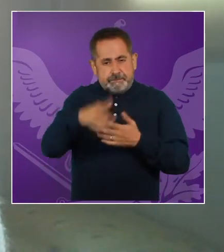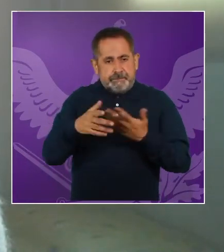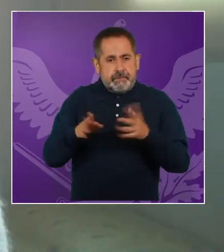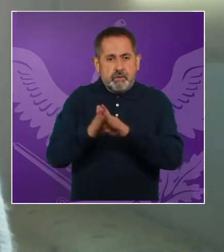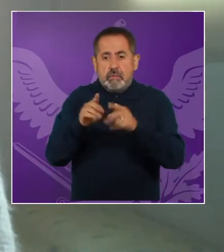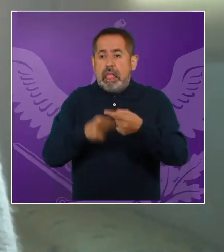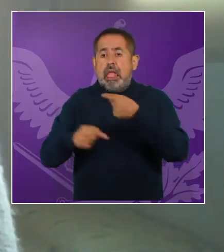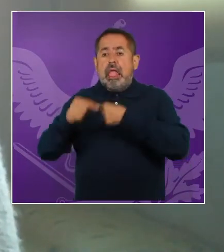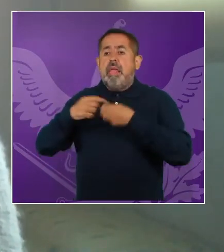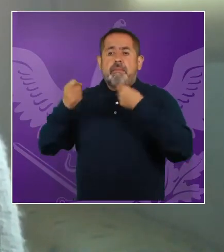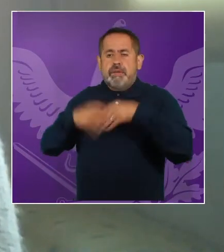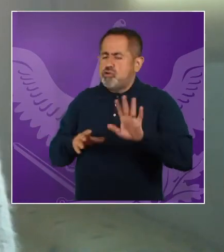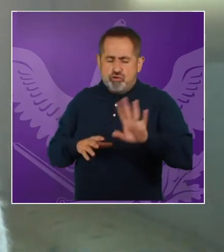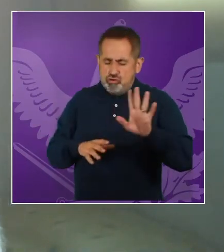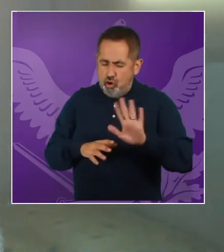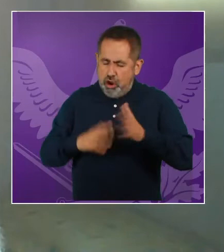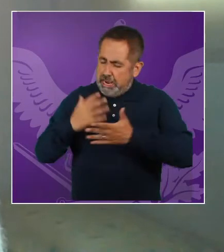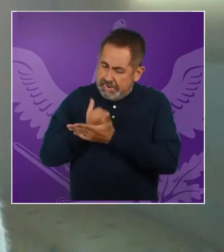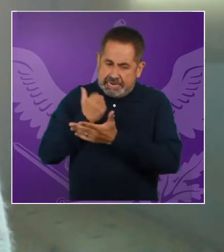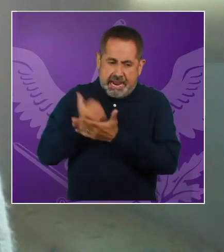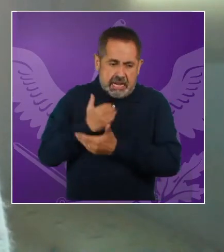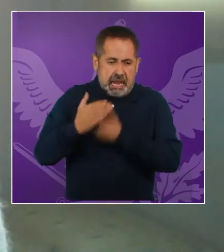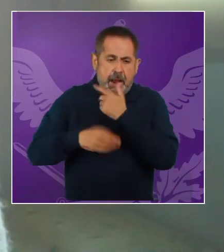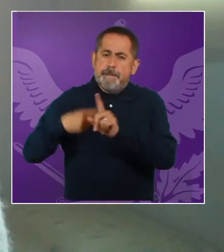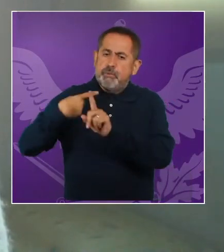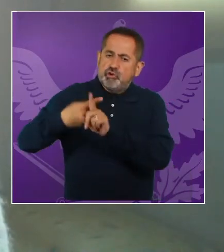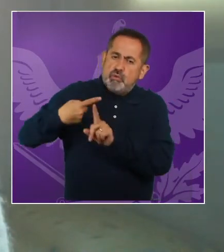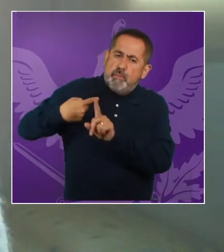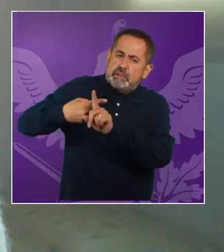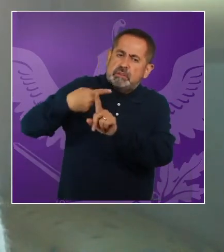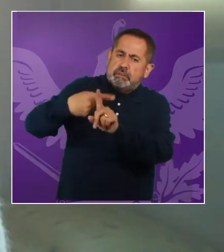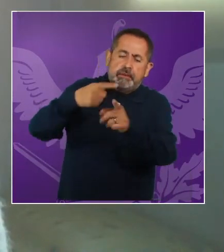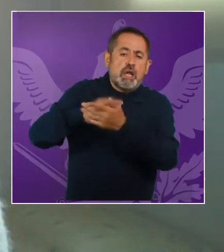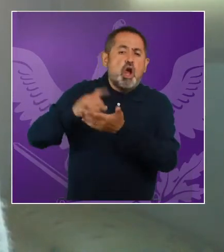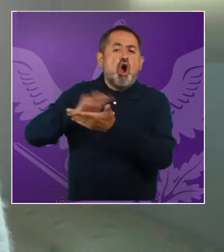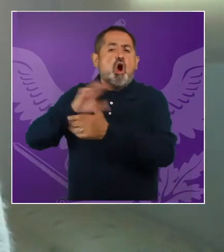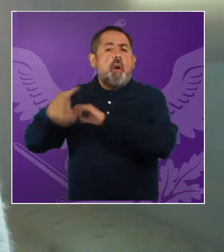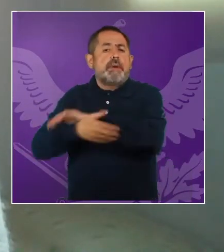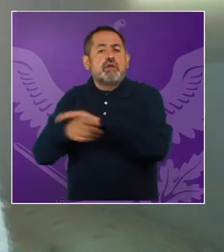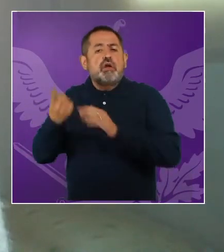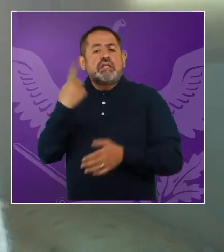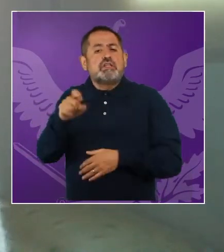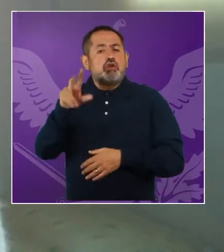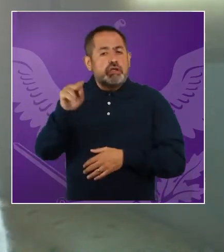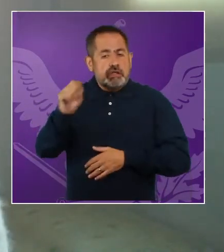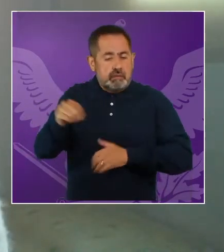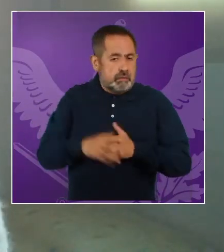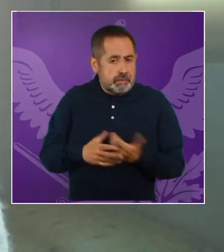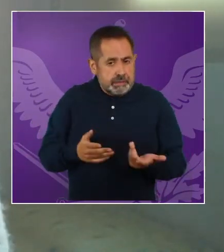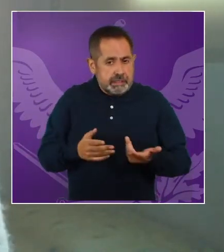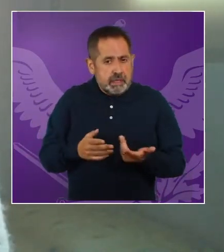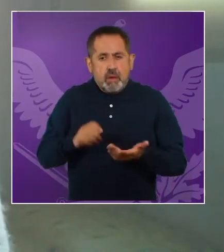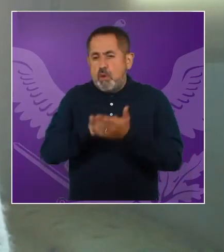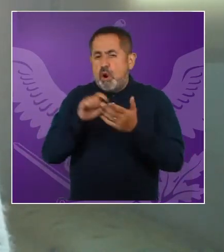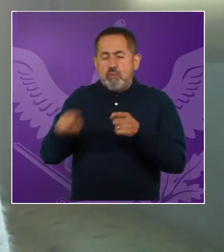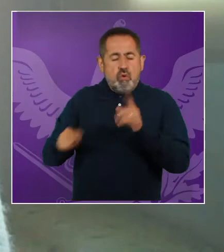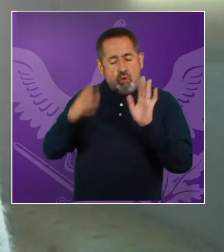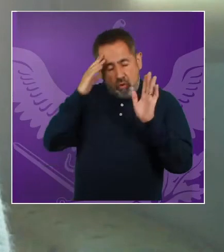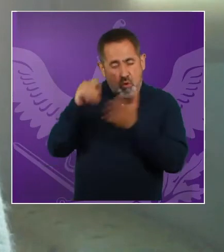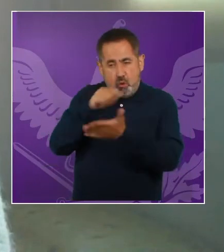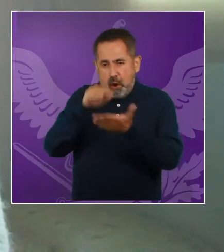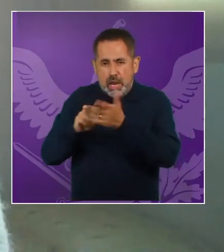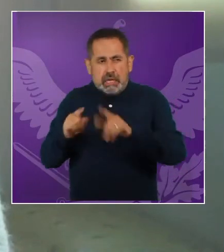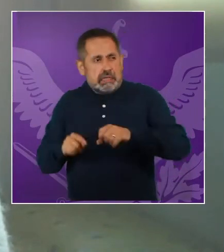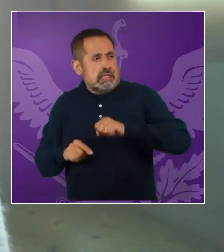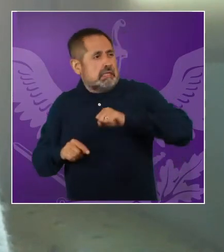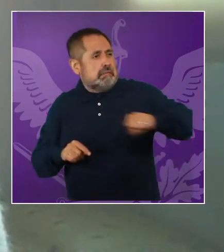donde revierta, ¿no?, las conquistas que ya se habían logrado con la ratificación del convenio 189, sino que, más bien, sea un lugar donde